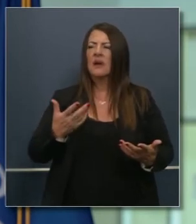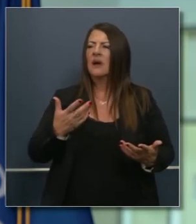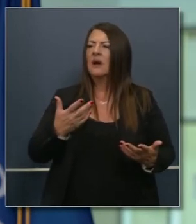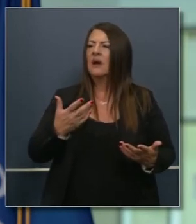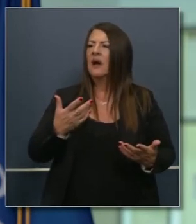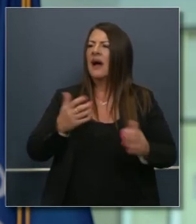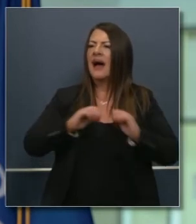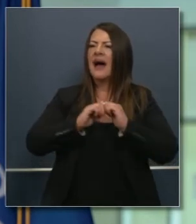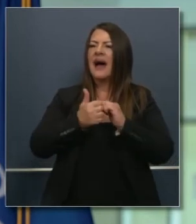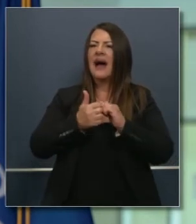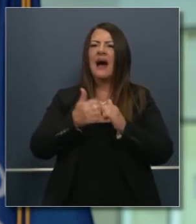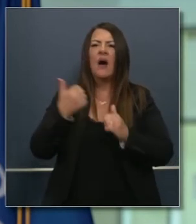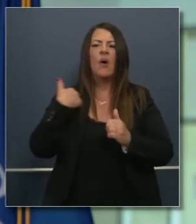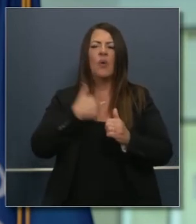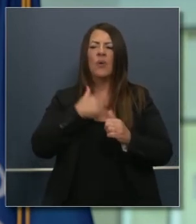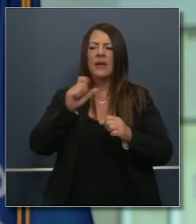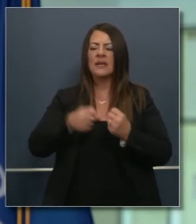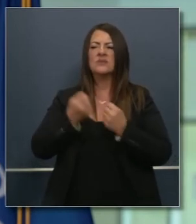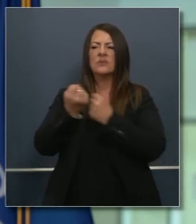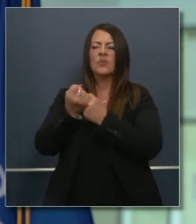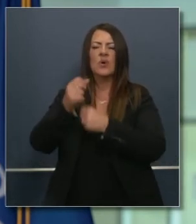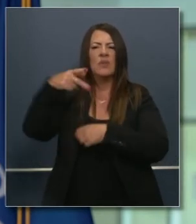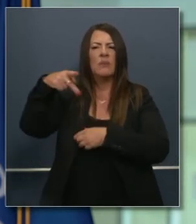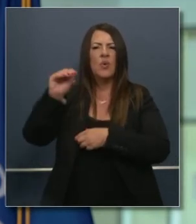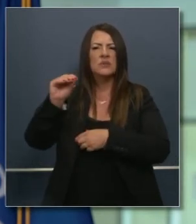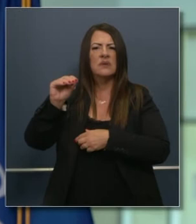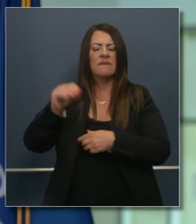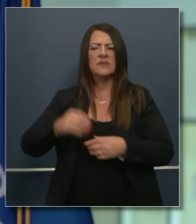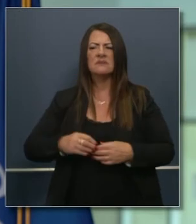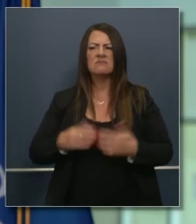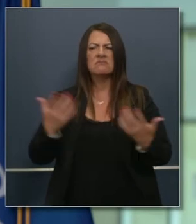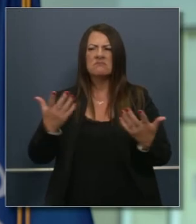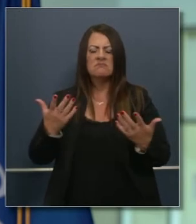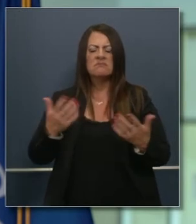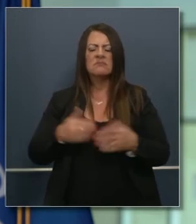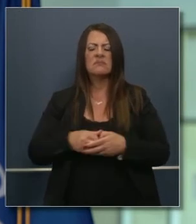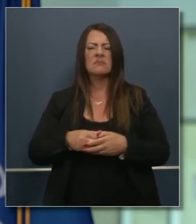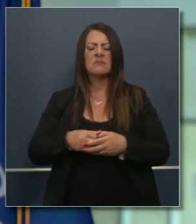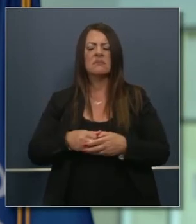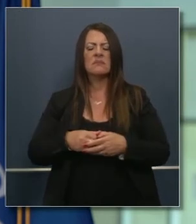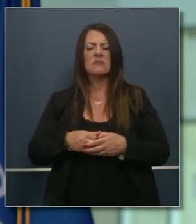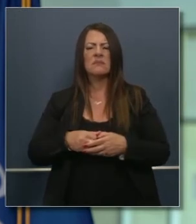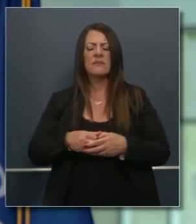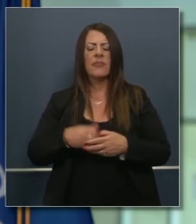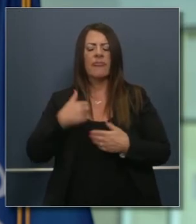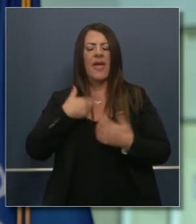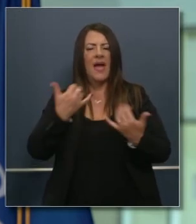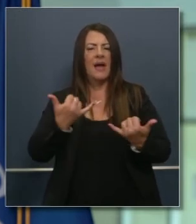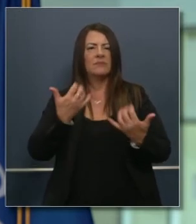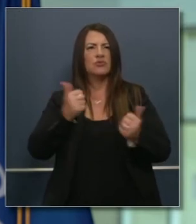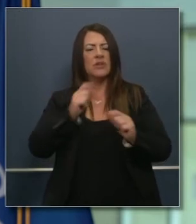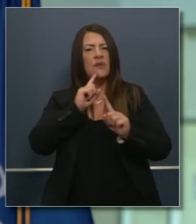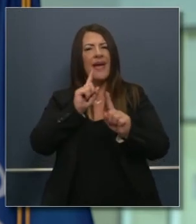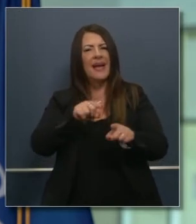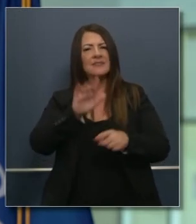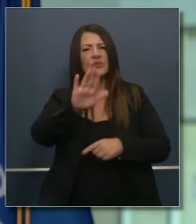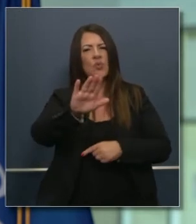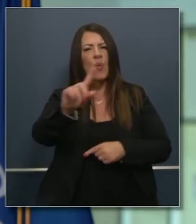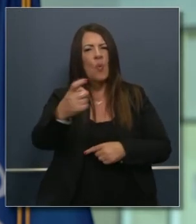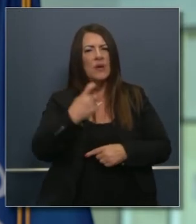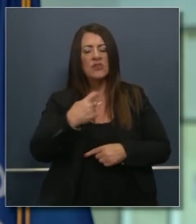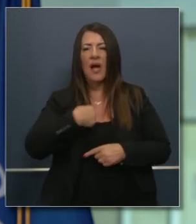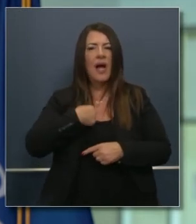se está utilizando como arma al sistema de servicio postal y la respuesta a su pregunta está aquí yo no soy